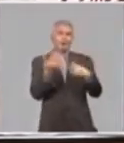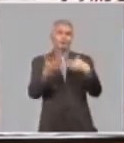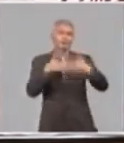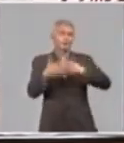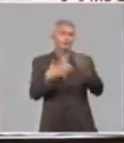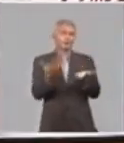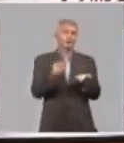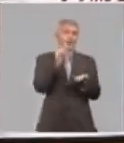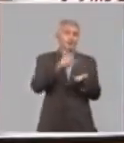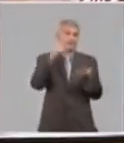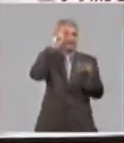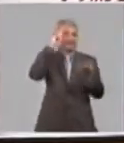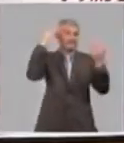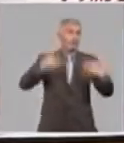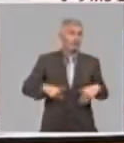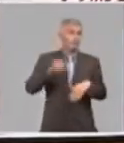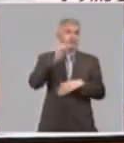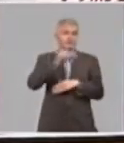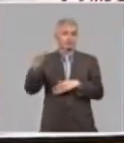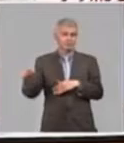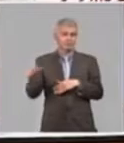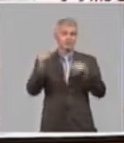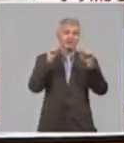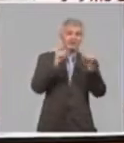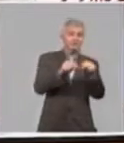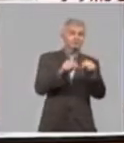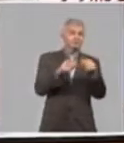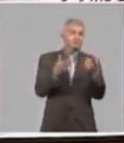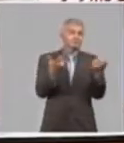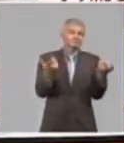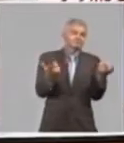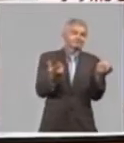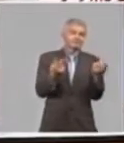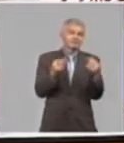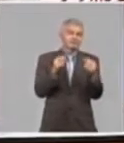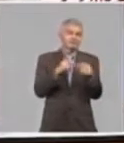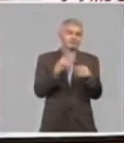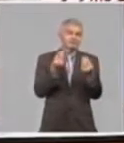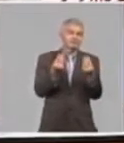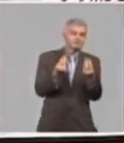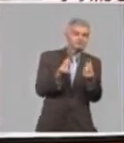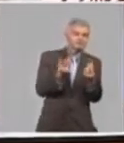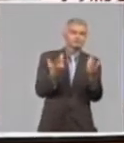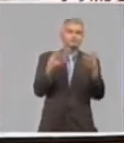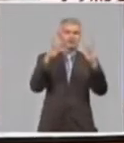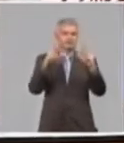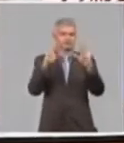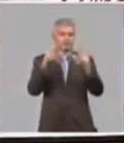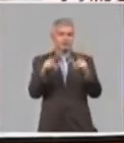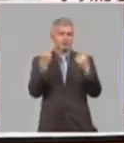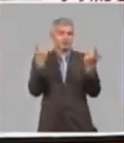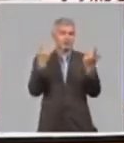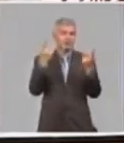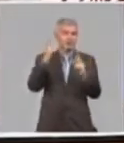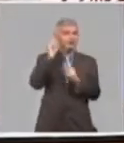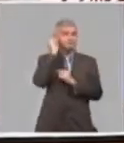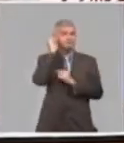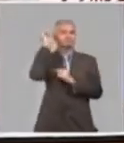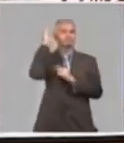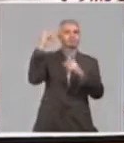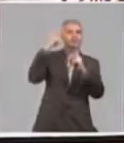digamos, se ramifica de una manera impresionante y, por lo tanto, la innovación tecnológica,